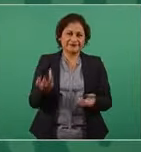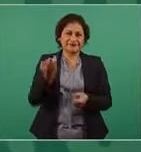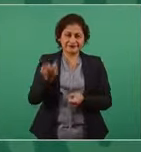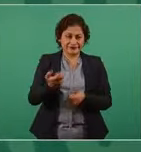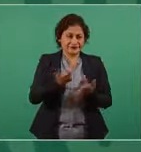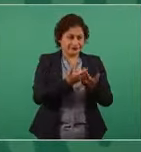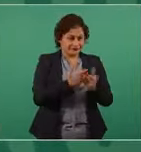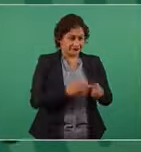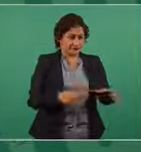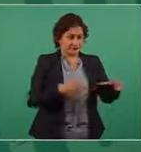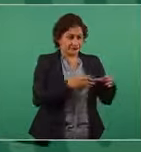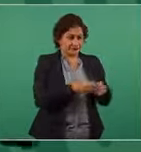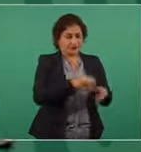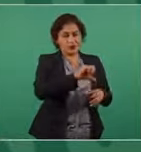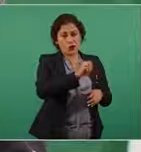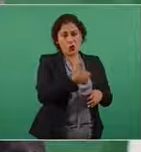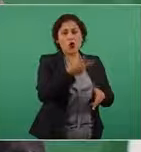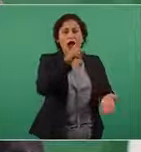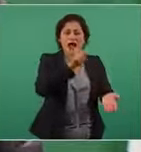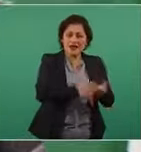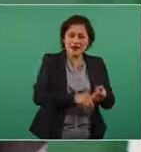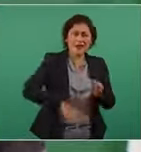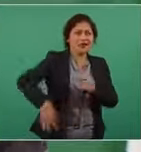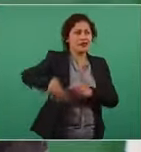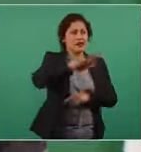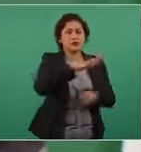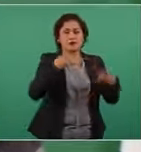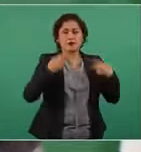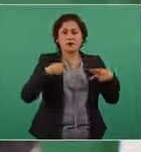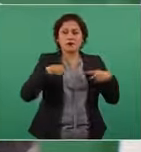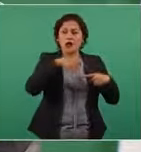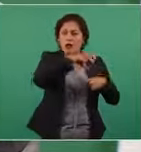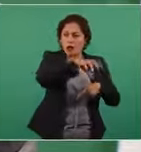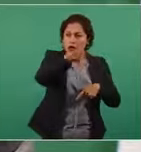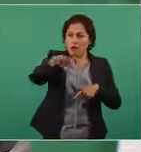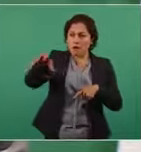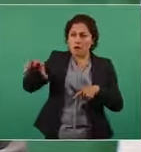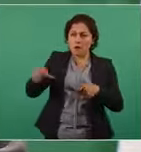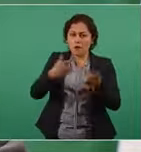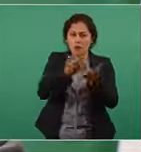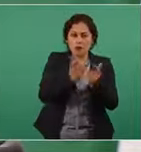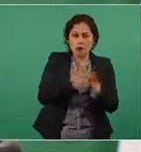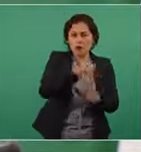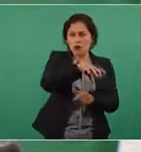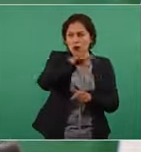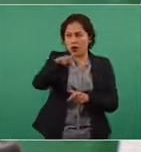del pueblo y se queda en el aire